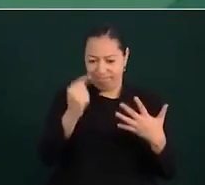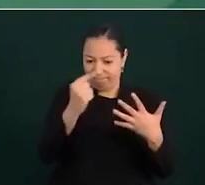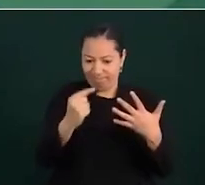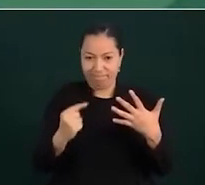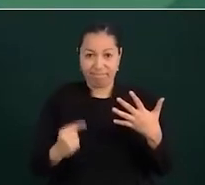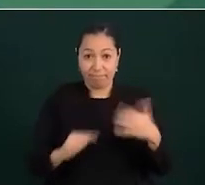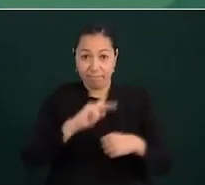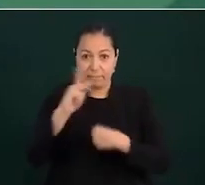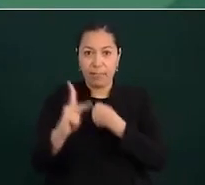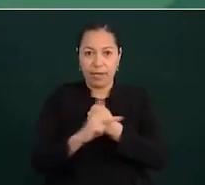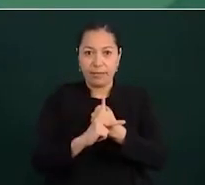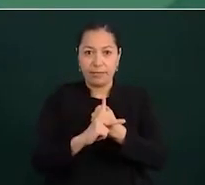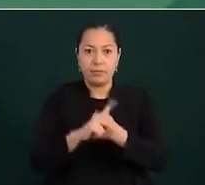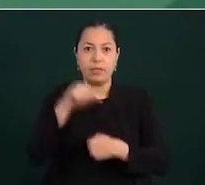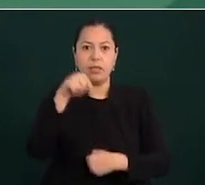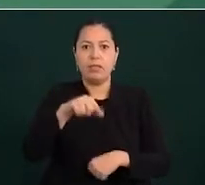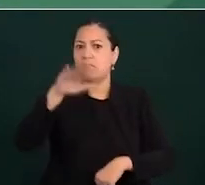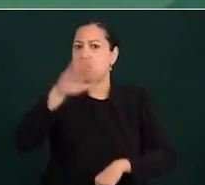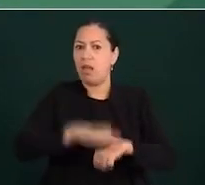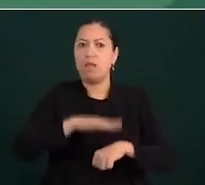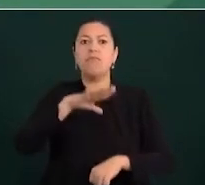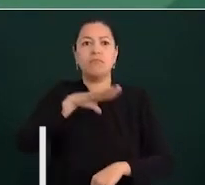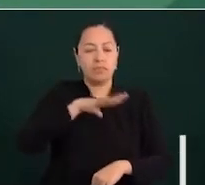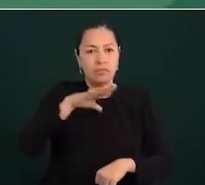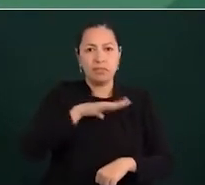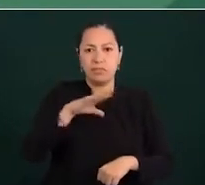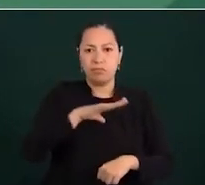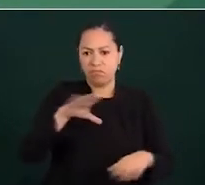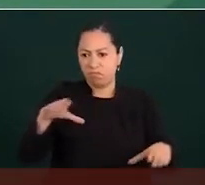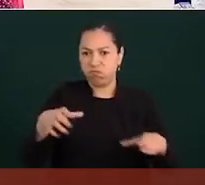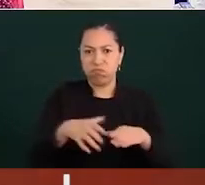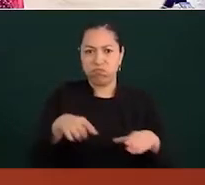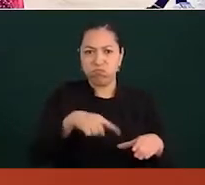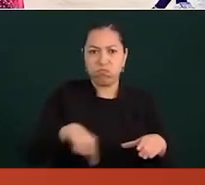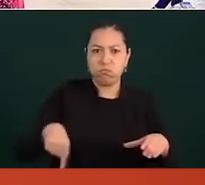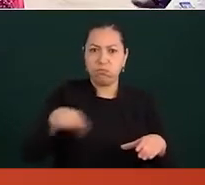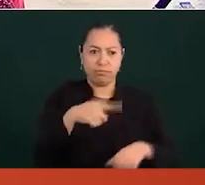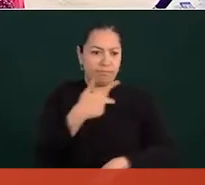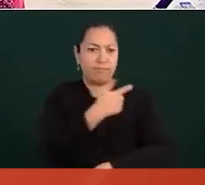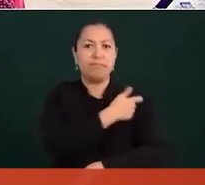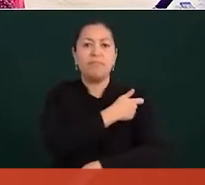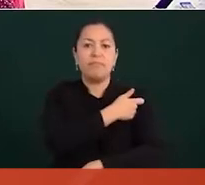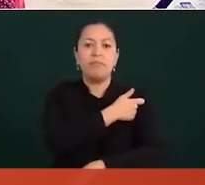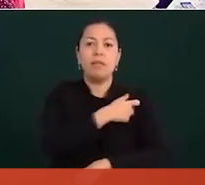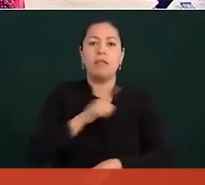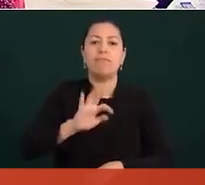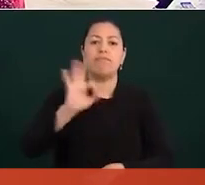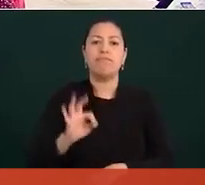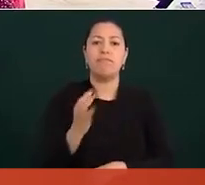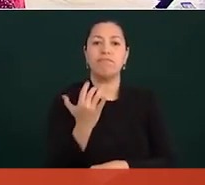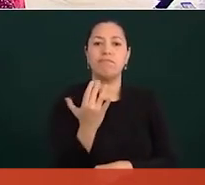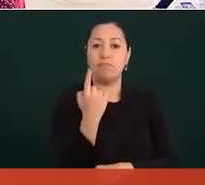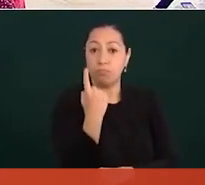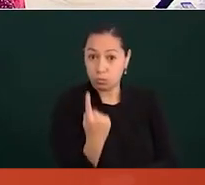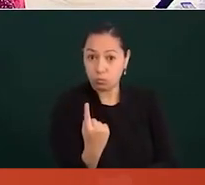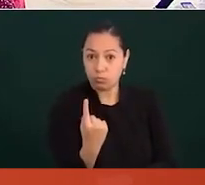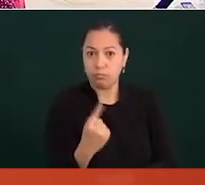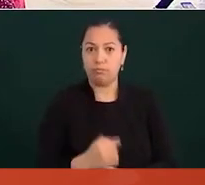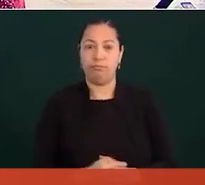Vacunas aplicadas, ya pasamos del 51 por ciento y